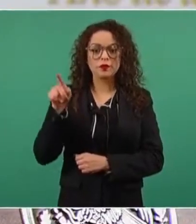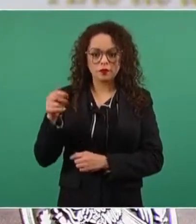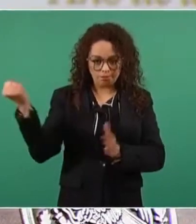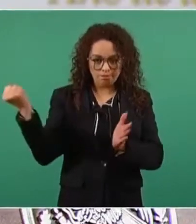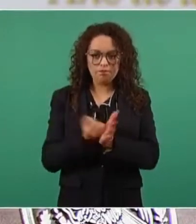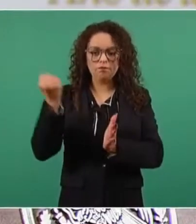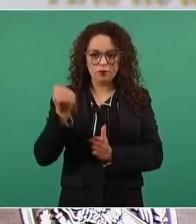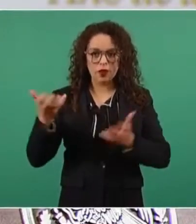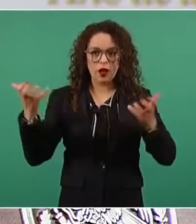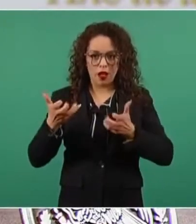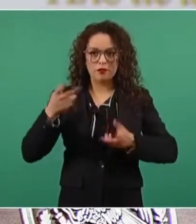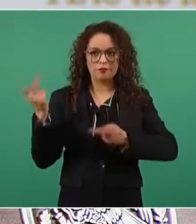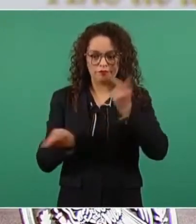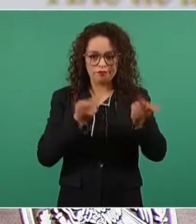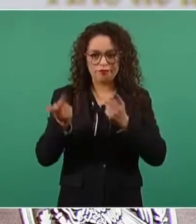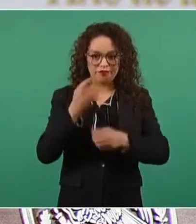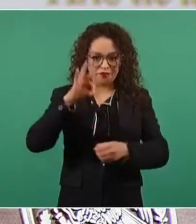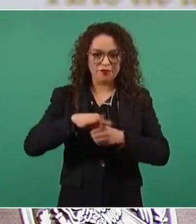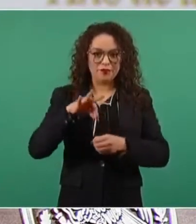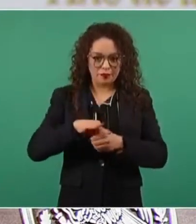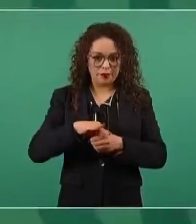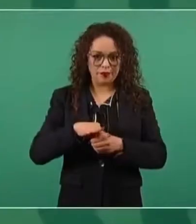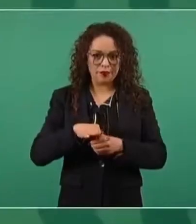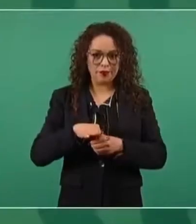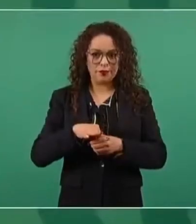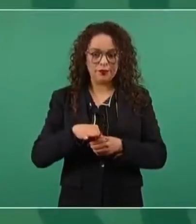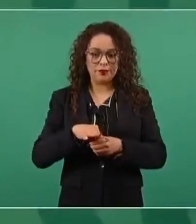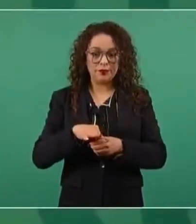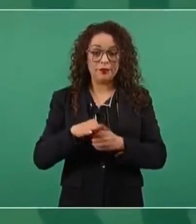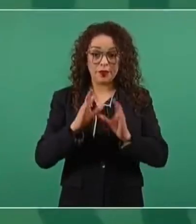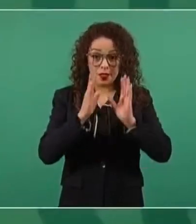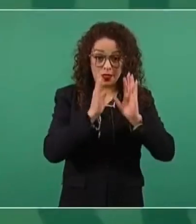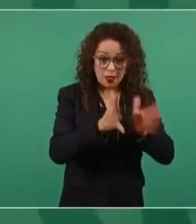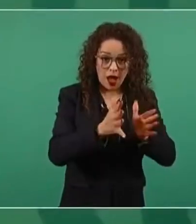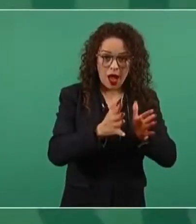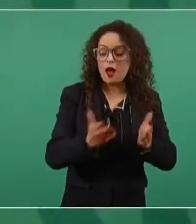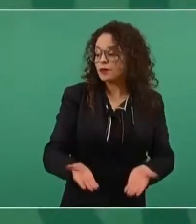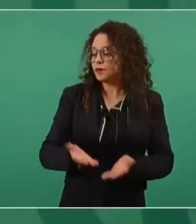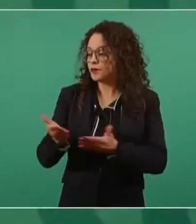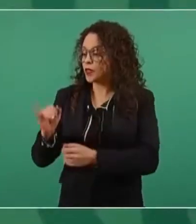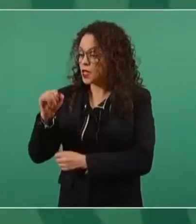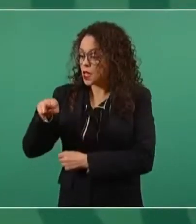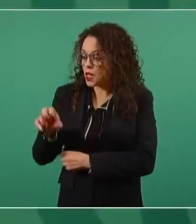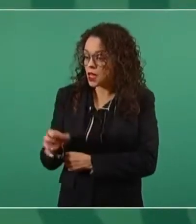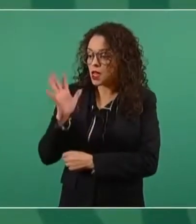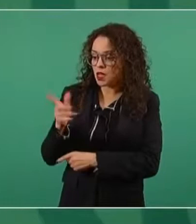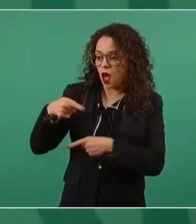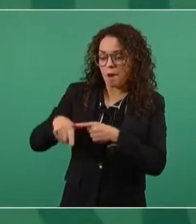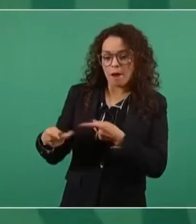realización de la consulta y ya el INE está preparando